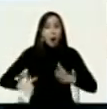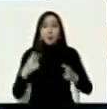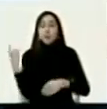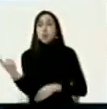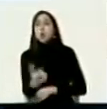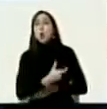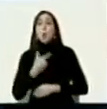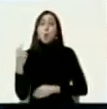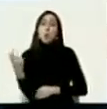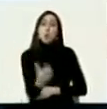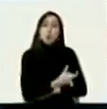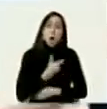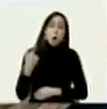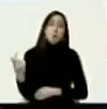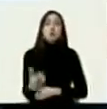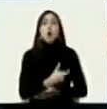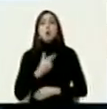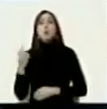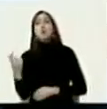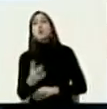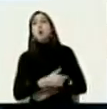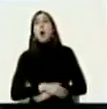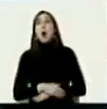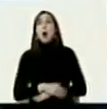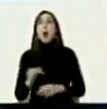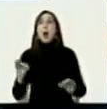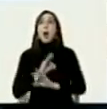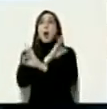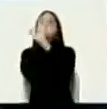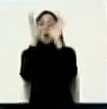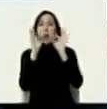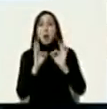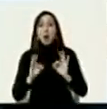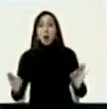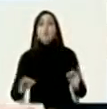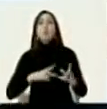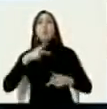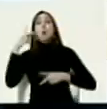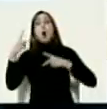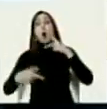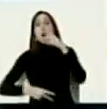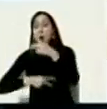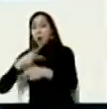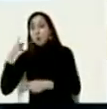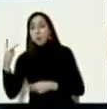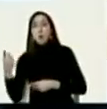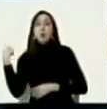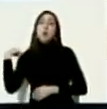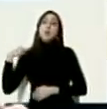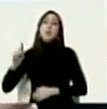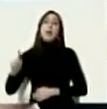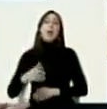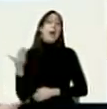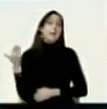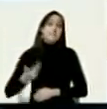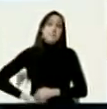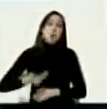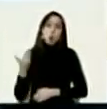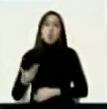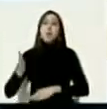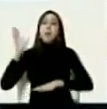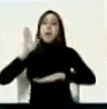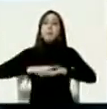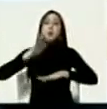de la plataforma para el inicio de este proceso de negociación pues se han conseguido cosas muy importantes porque